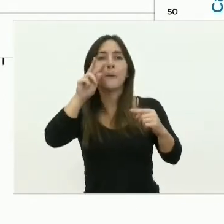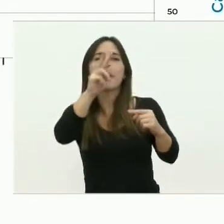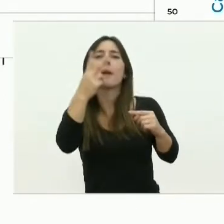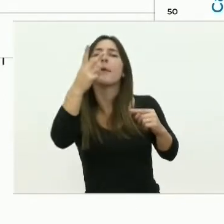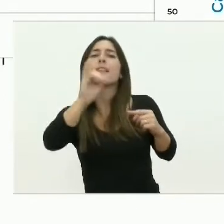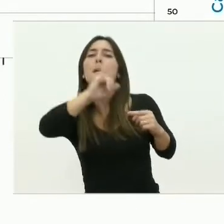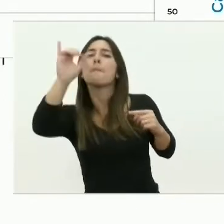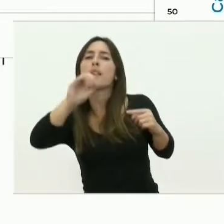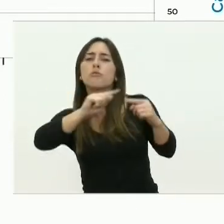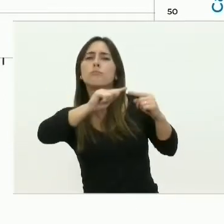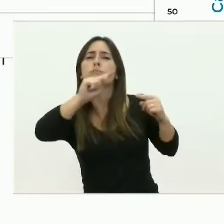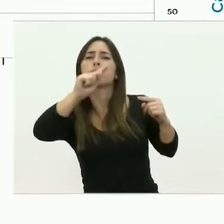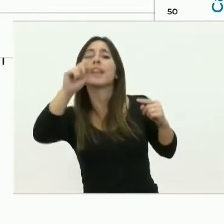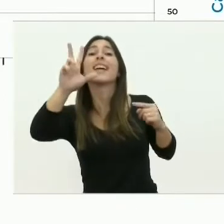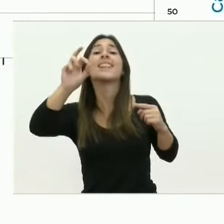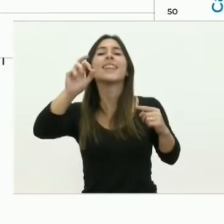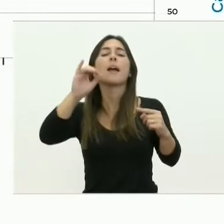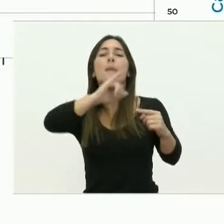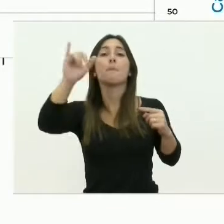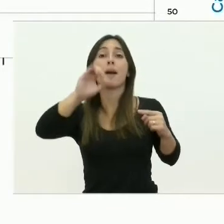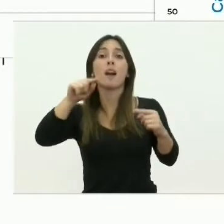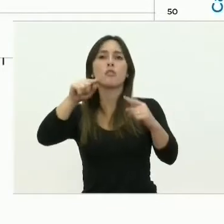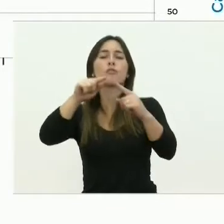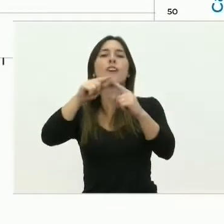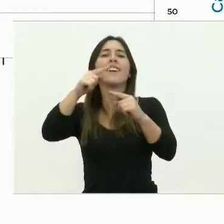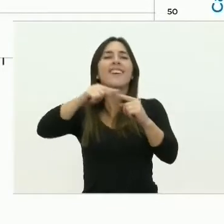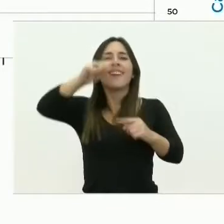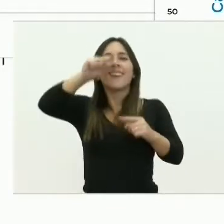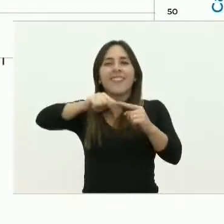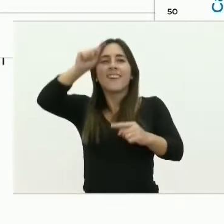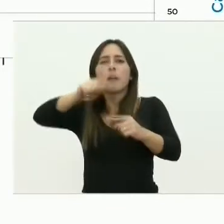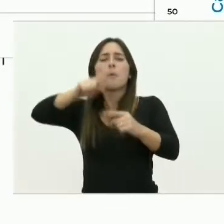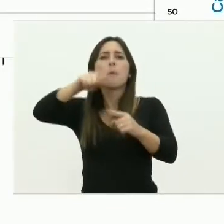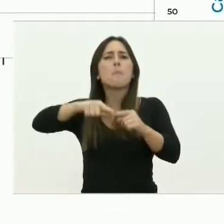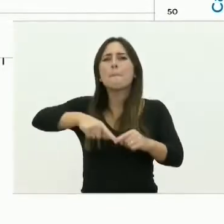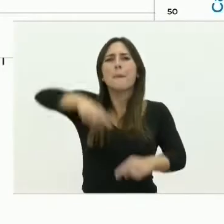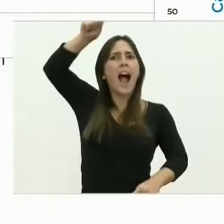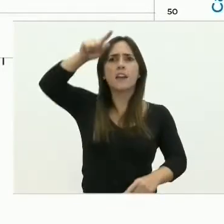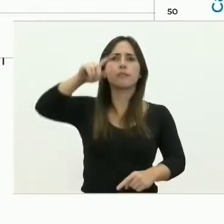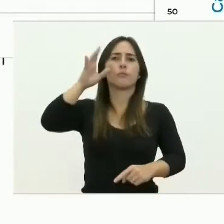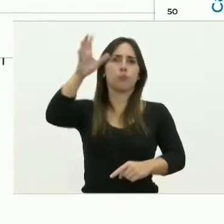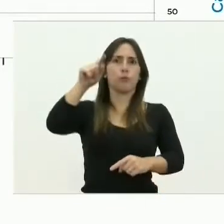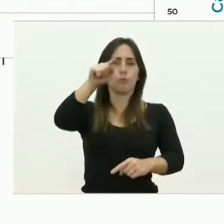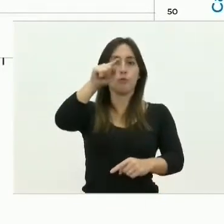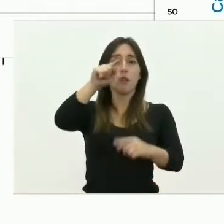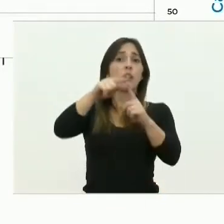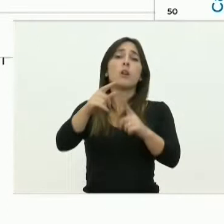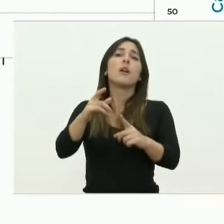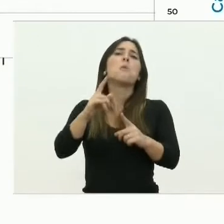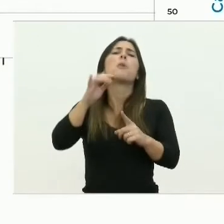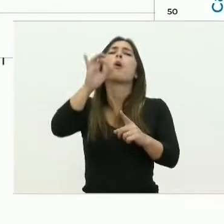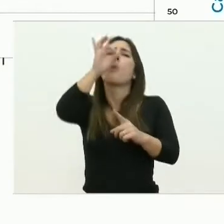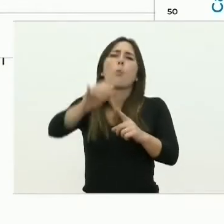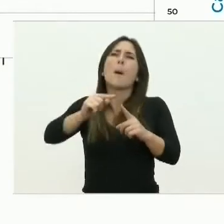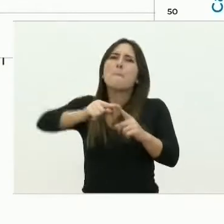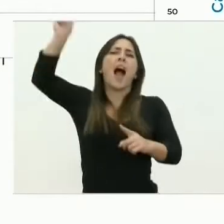marzo. Para el 30 de marzo en las barras van a ver que fue el máximo pico. Que igualmente nunca despegó.